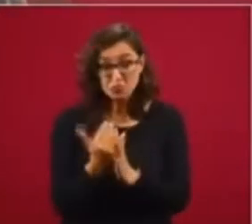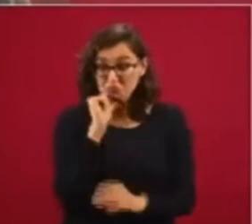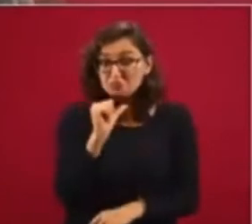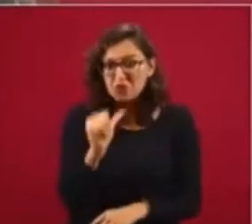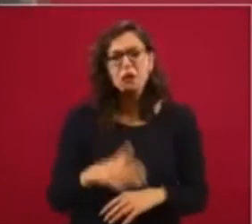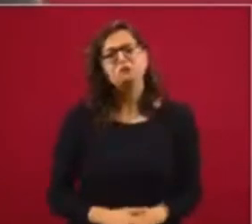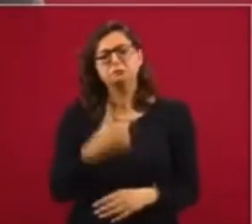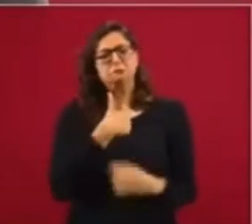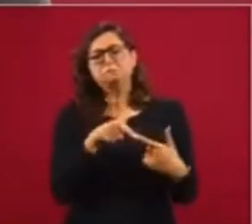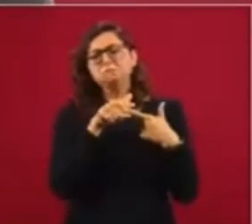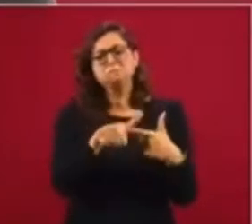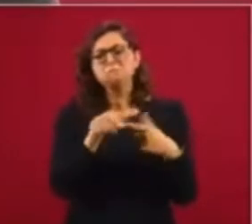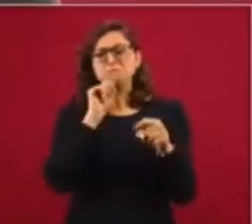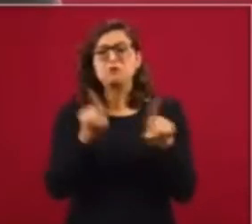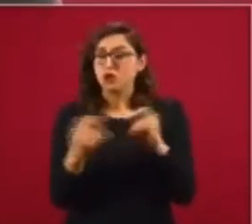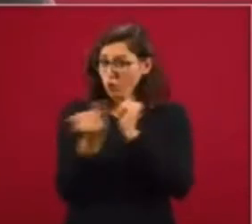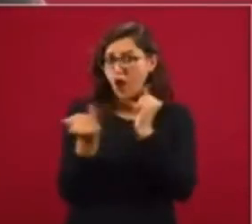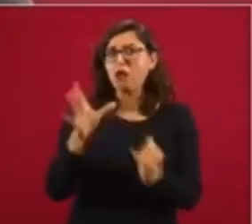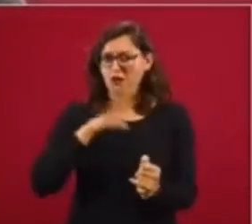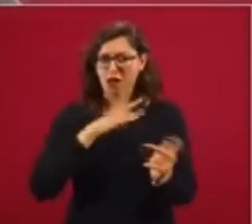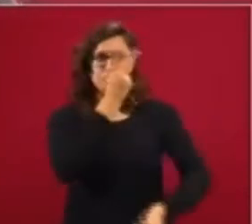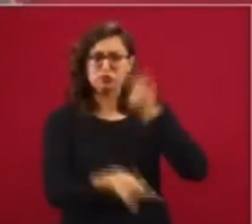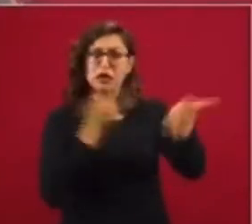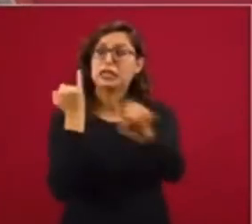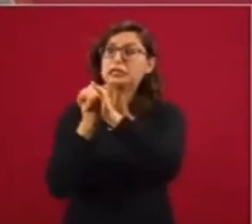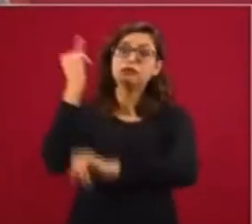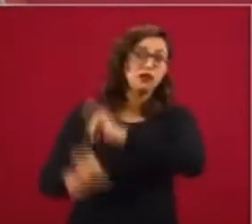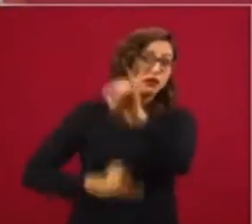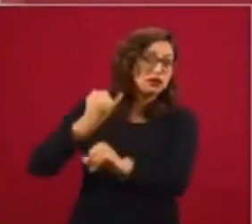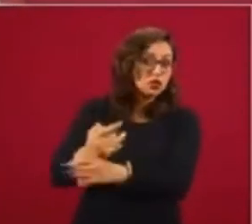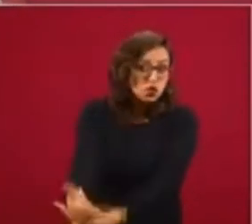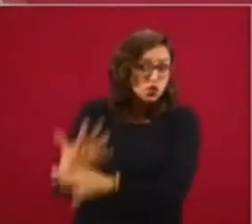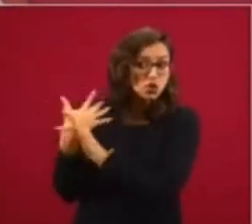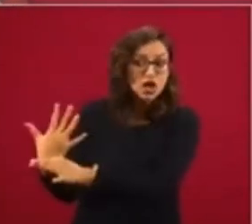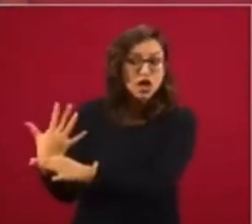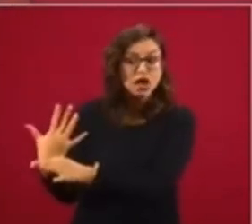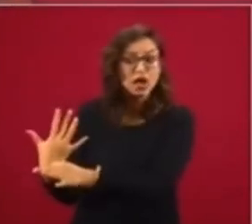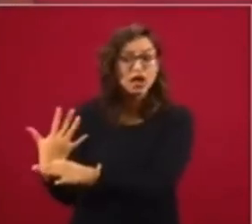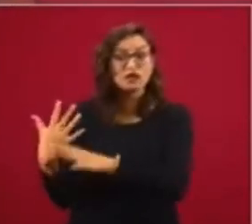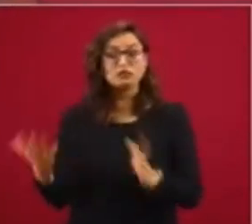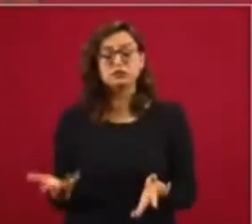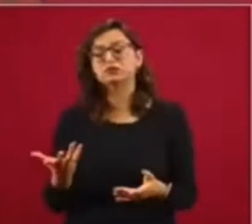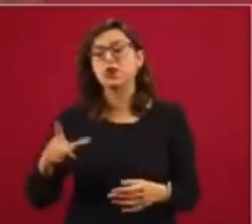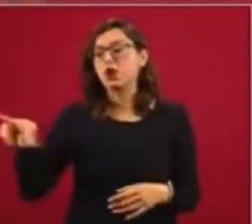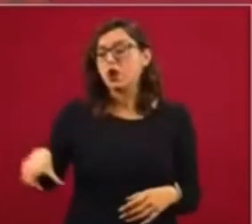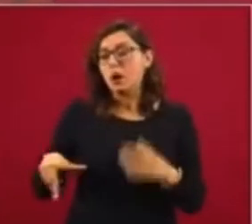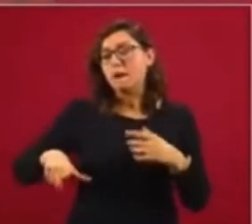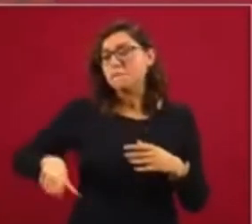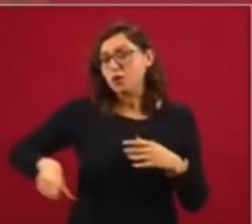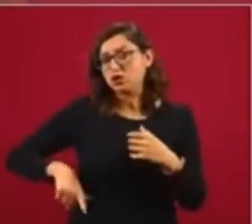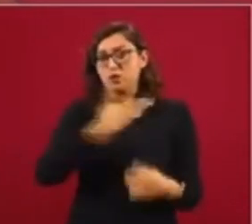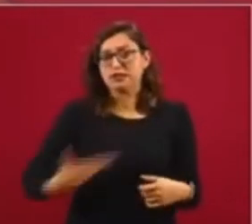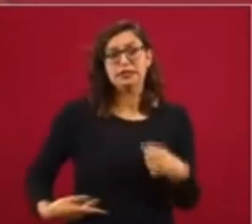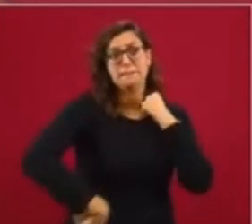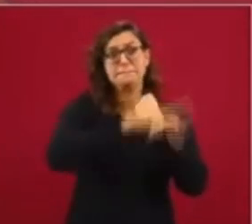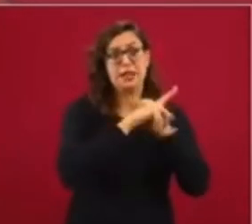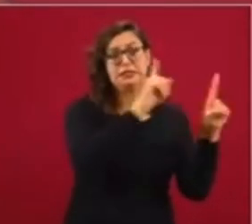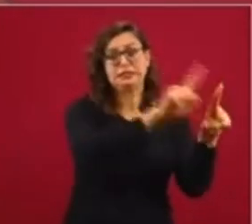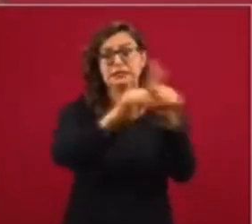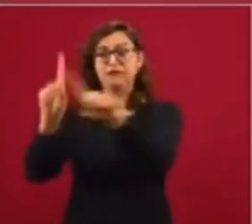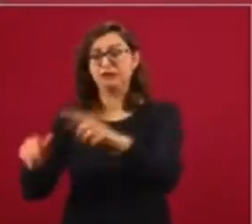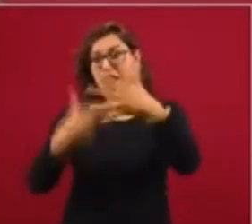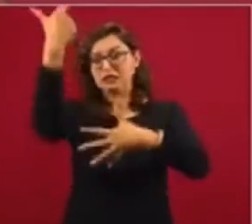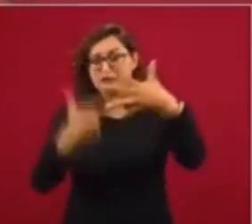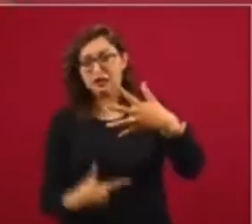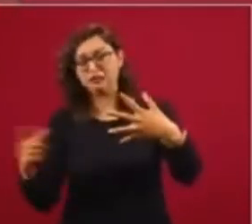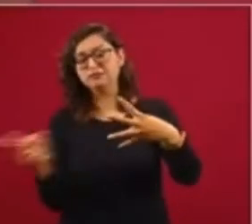Hay una encuesta internacional en donde se mide a los jefes de Estado de los países. Estoy en segundo